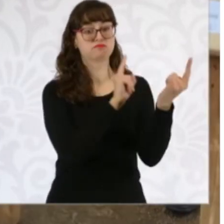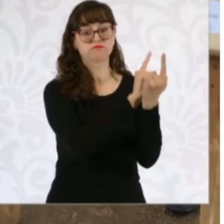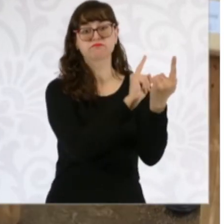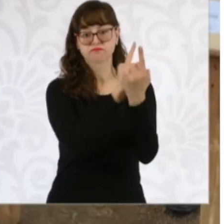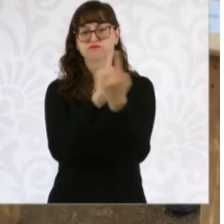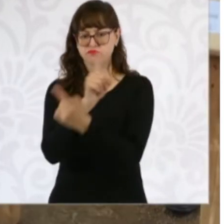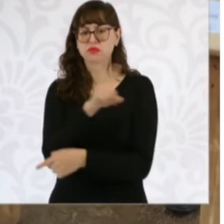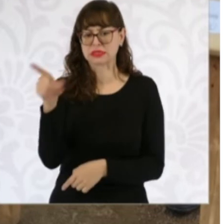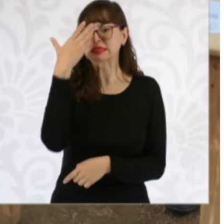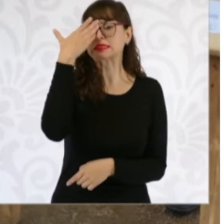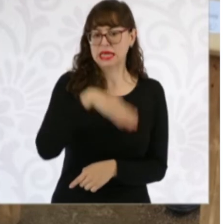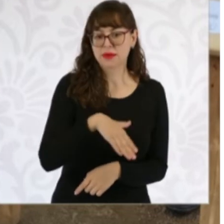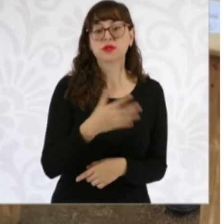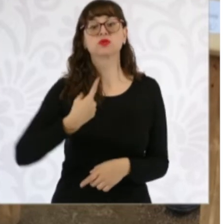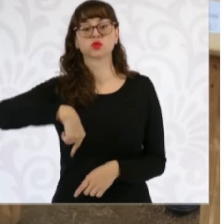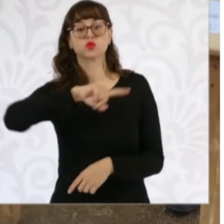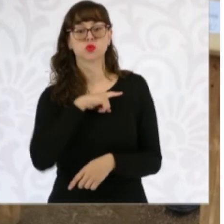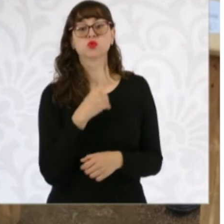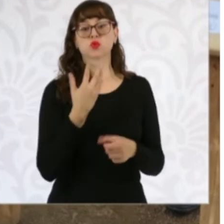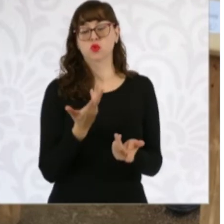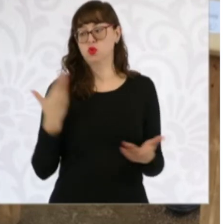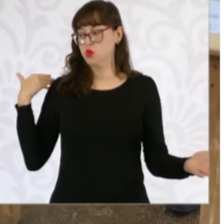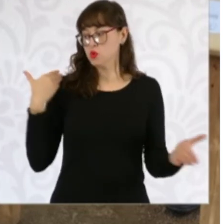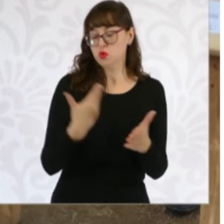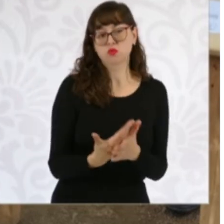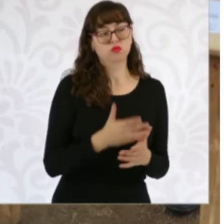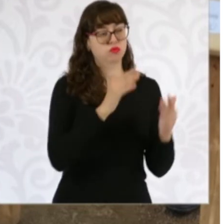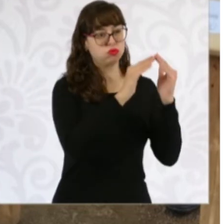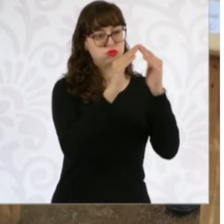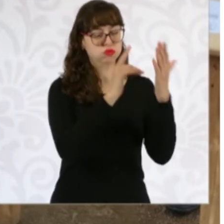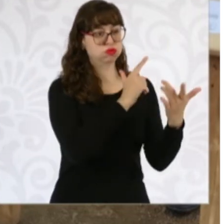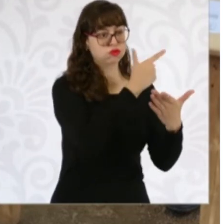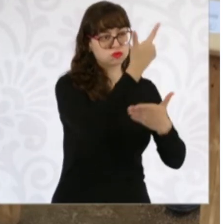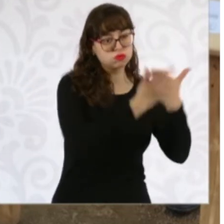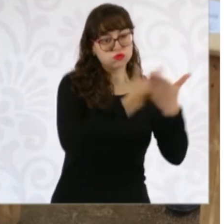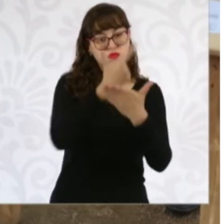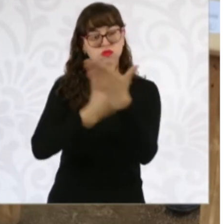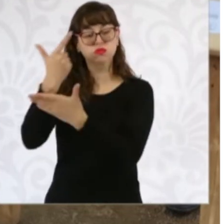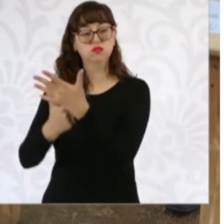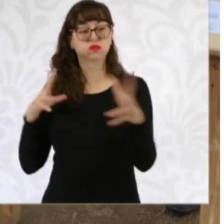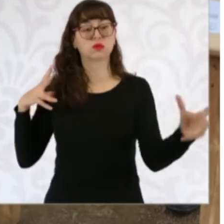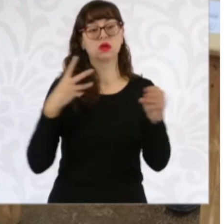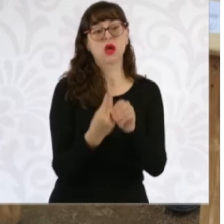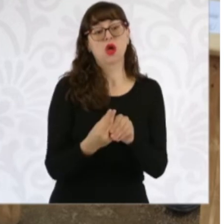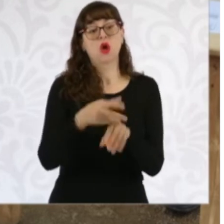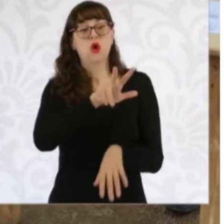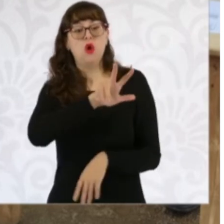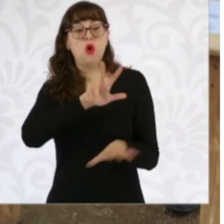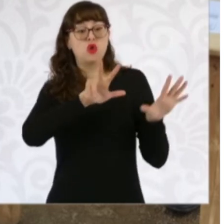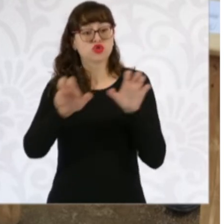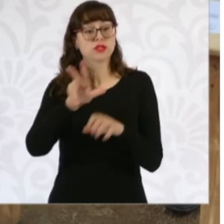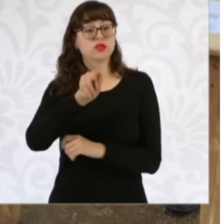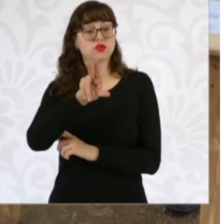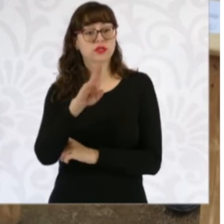censo de salud y bienestar. Al sábado 26 de octubre hemos hecho un total de 889 mil